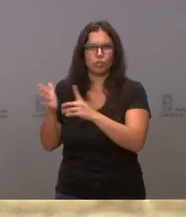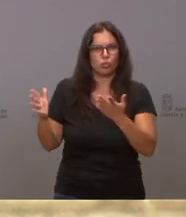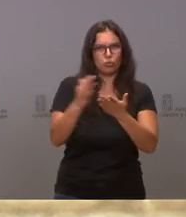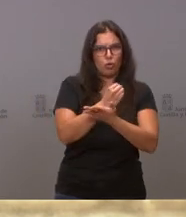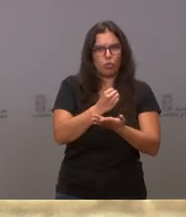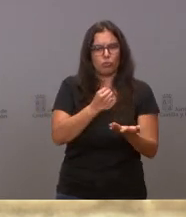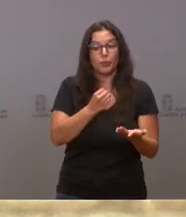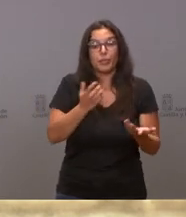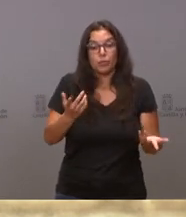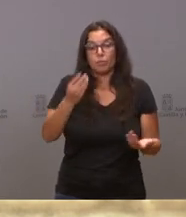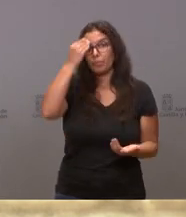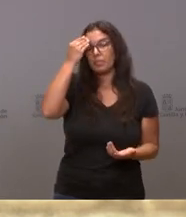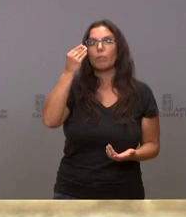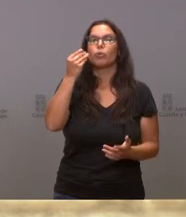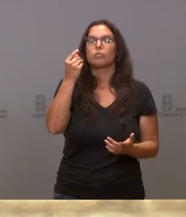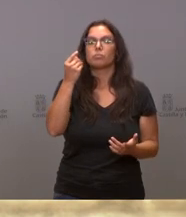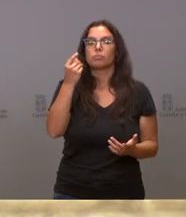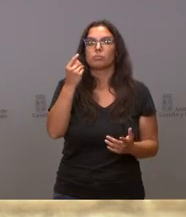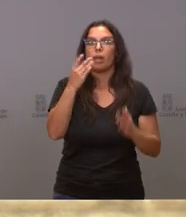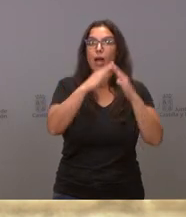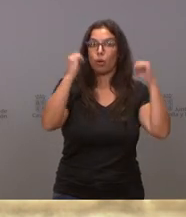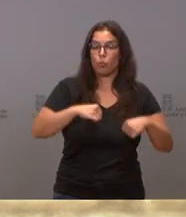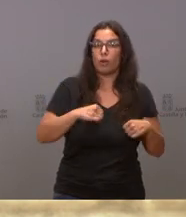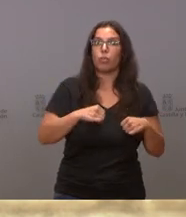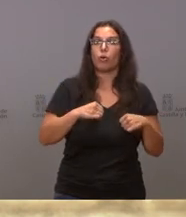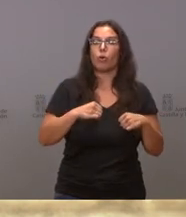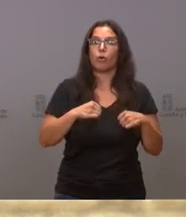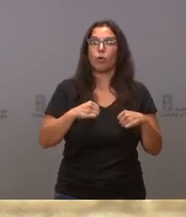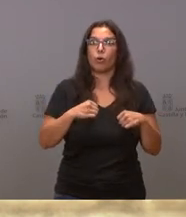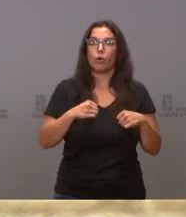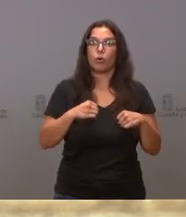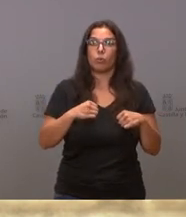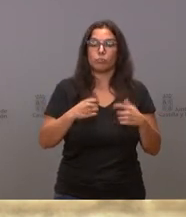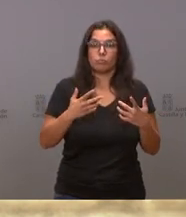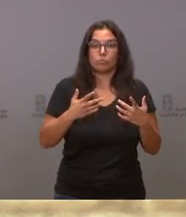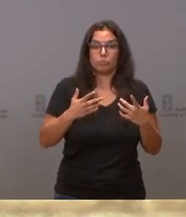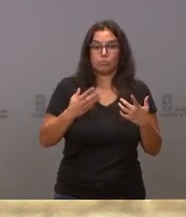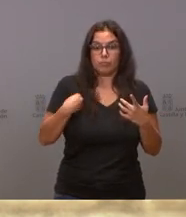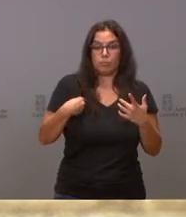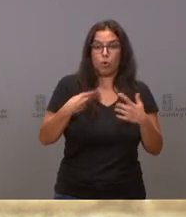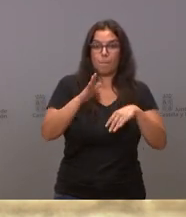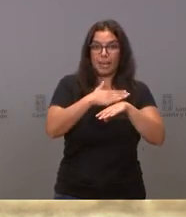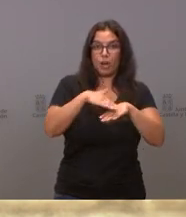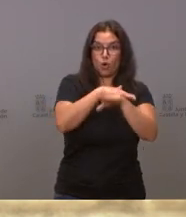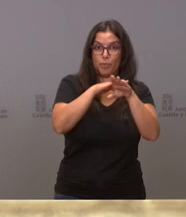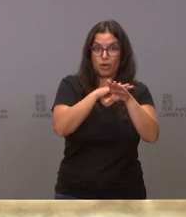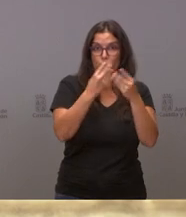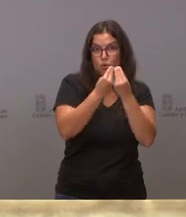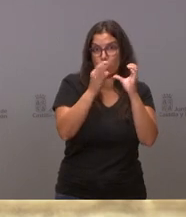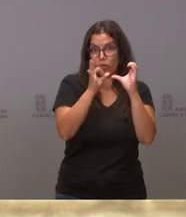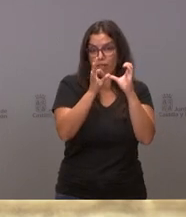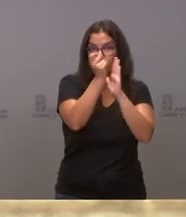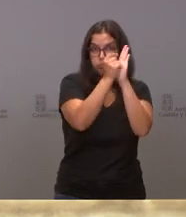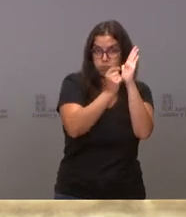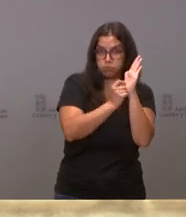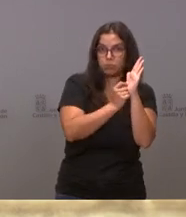consideramos que todos los puntos del acuerdo que dio como resultado el Gobierno